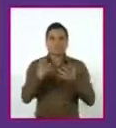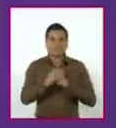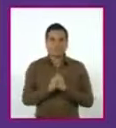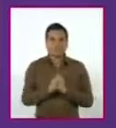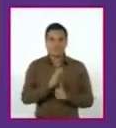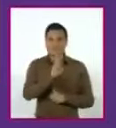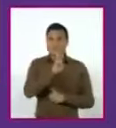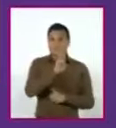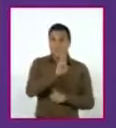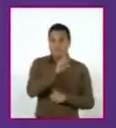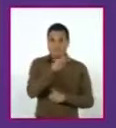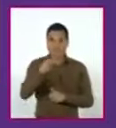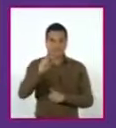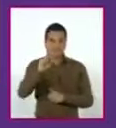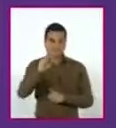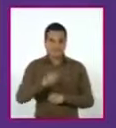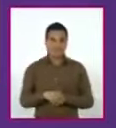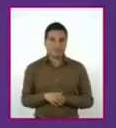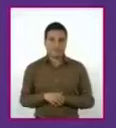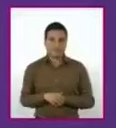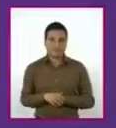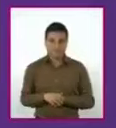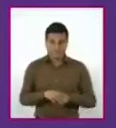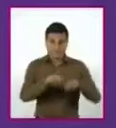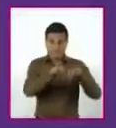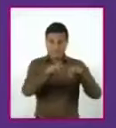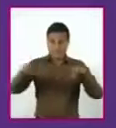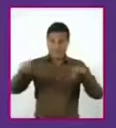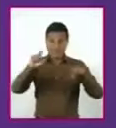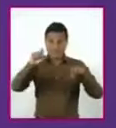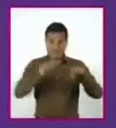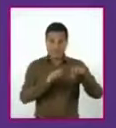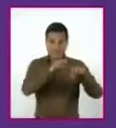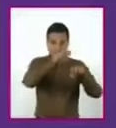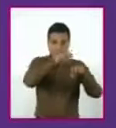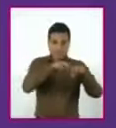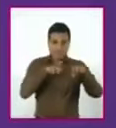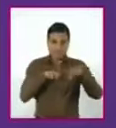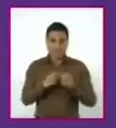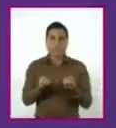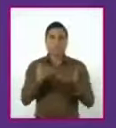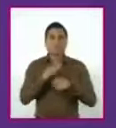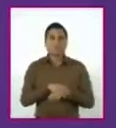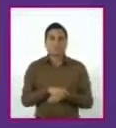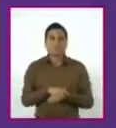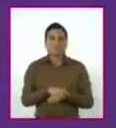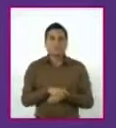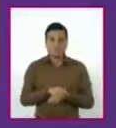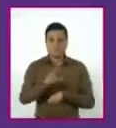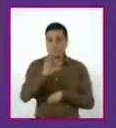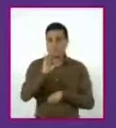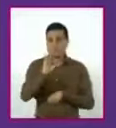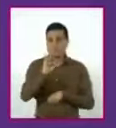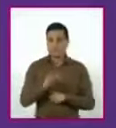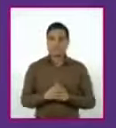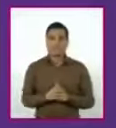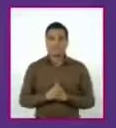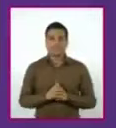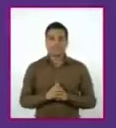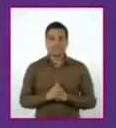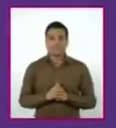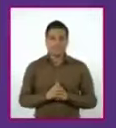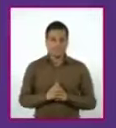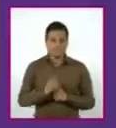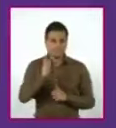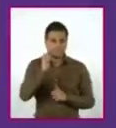igual a 20 y el número de filas es filas igual a 2 por 20 igual a 40. Concluimos